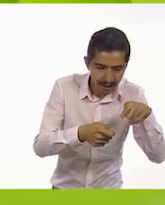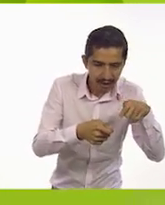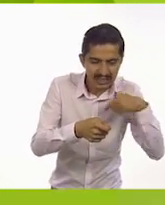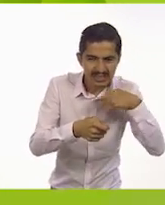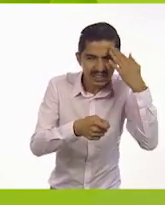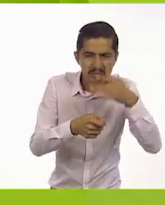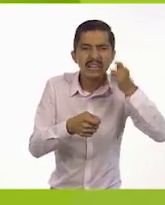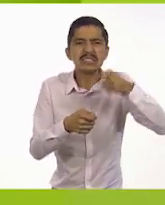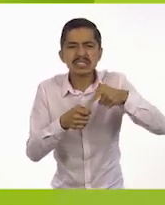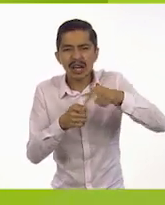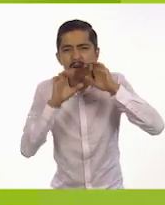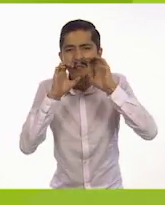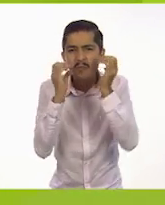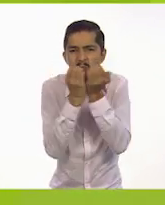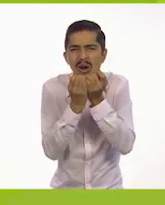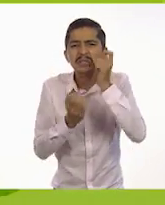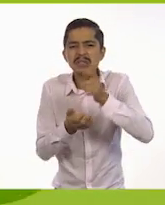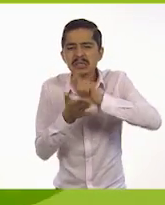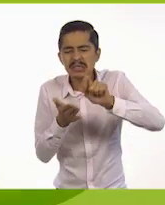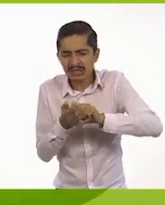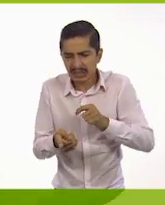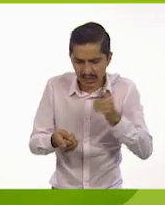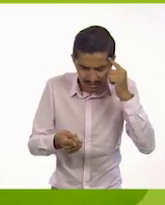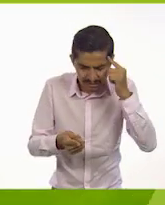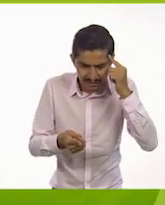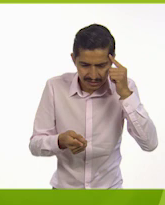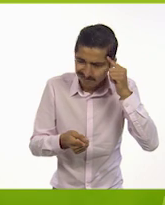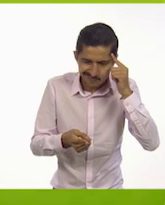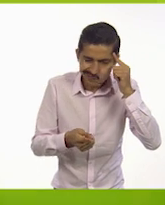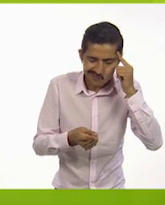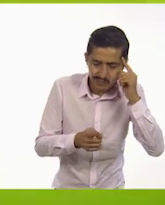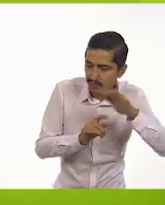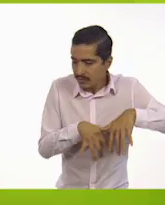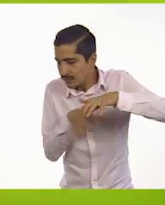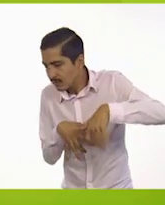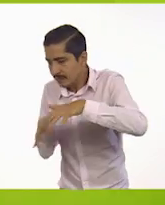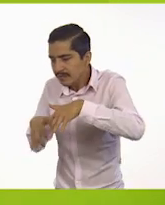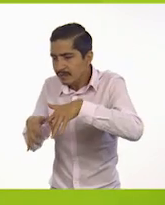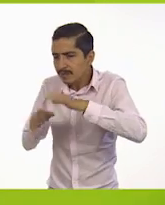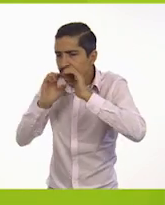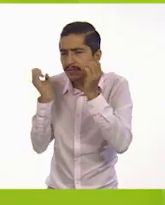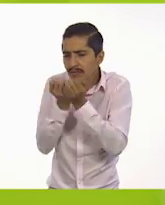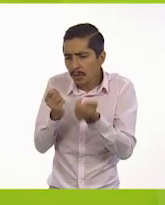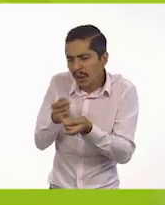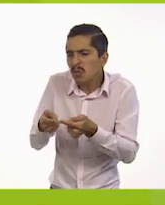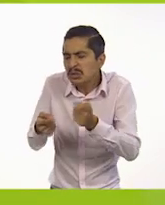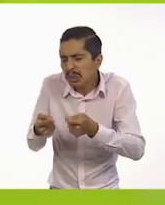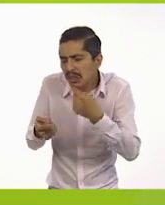qué había escrito el hipopótamo. Así que se dio la vuelta y el hipopótamo leyó.